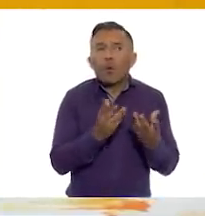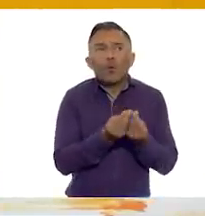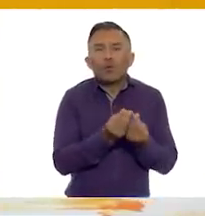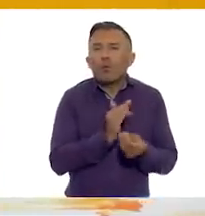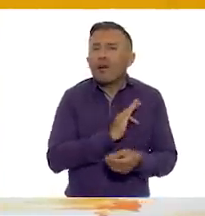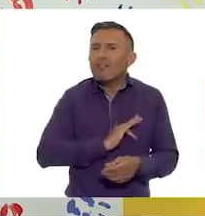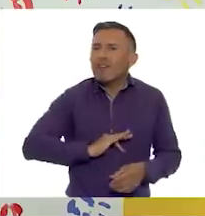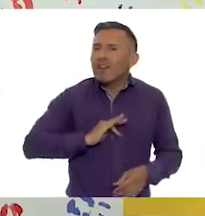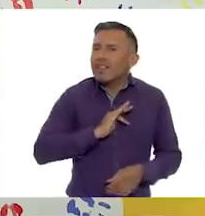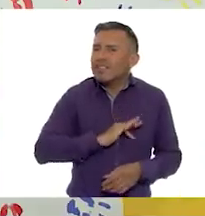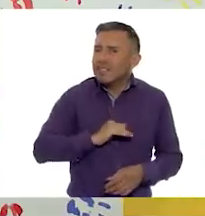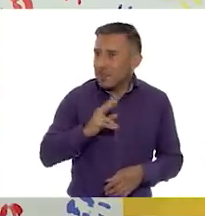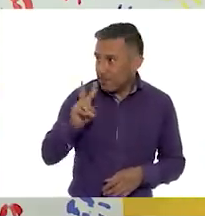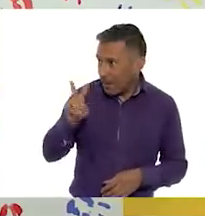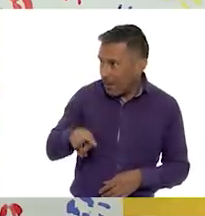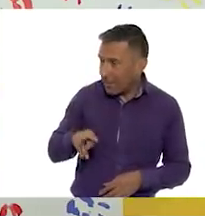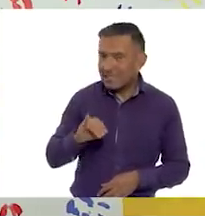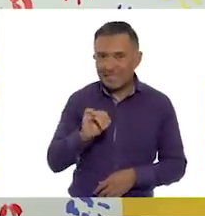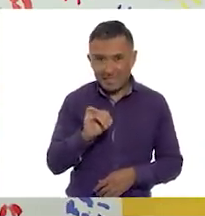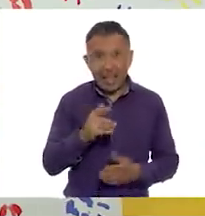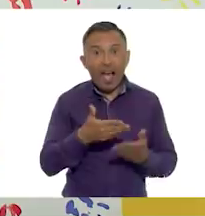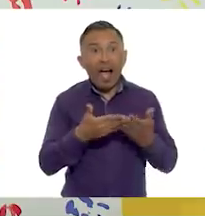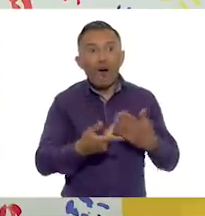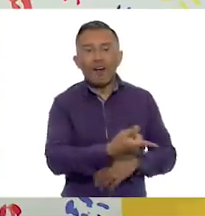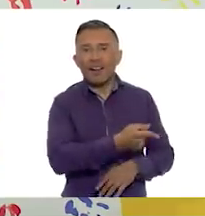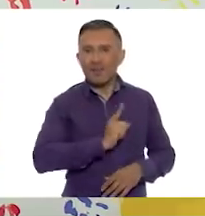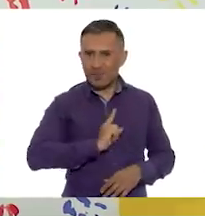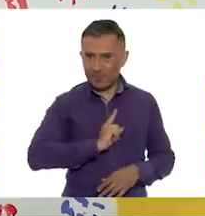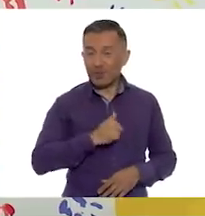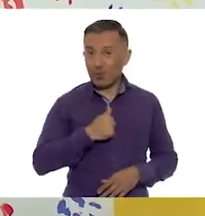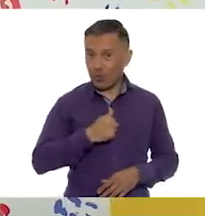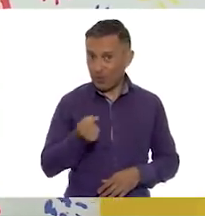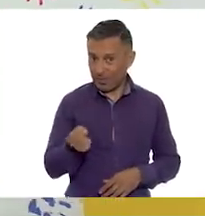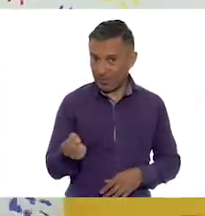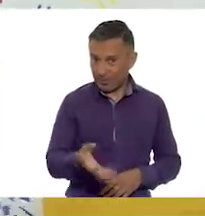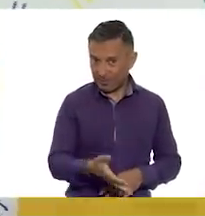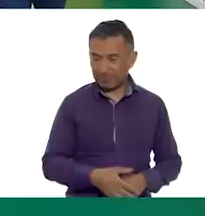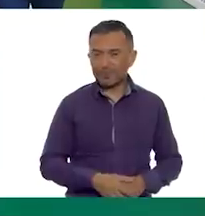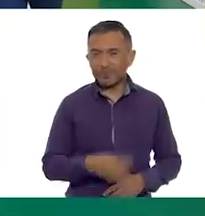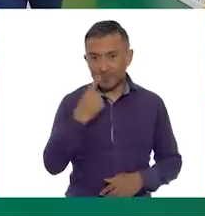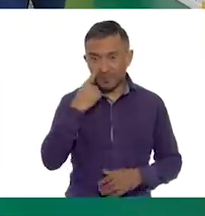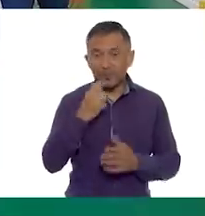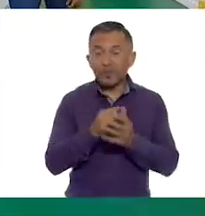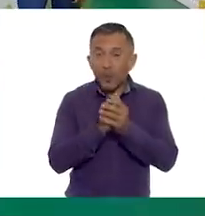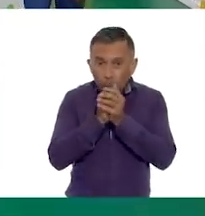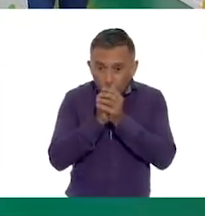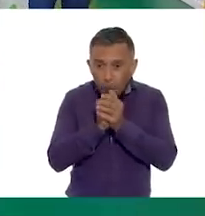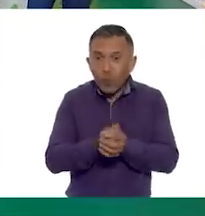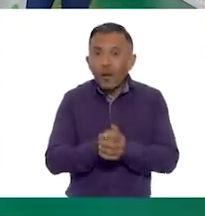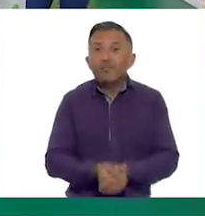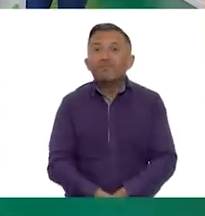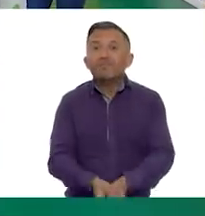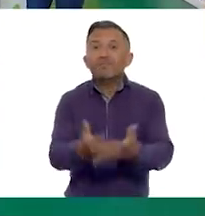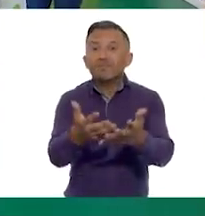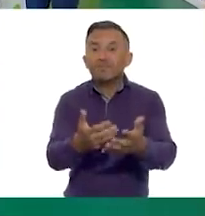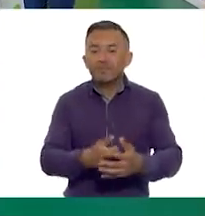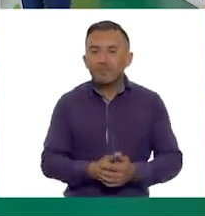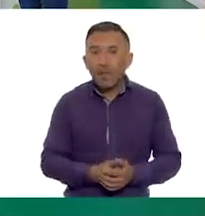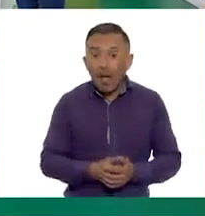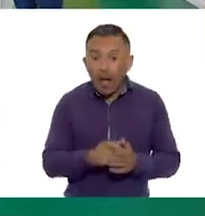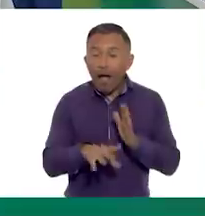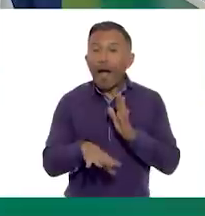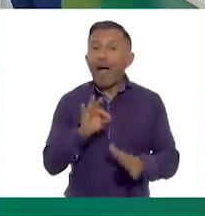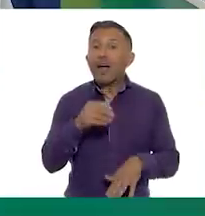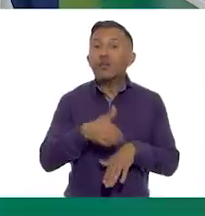maestra? Así es. Ahora es mi turno. Voy a lanzar los dados. Y... ¡Venga, maestra! Ahora, me salió el